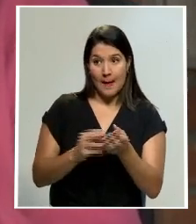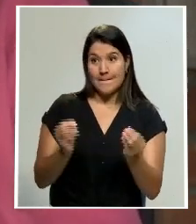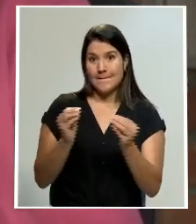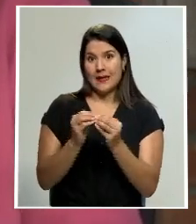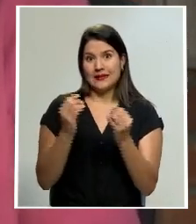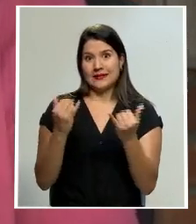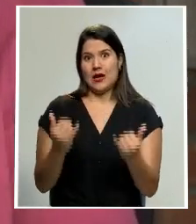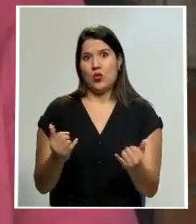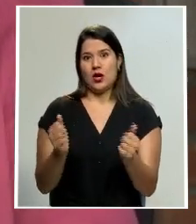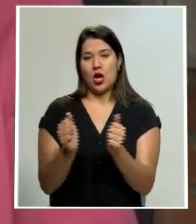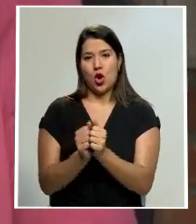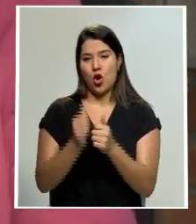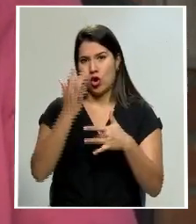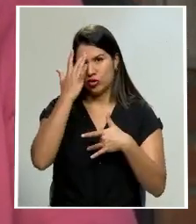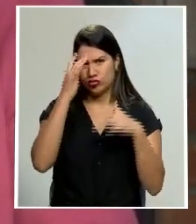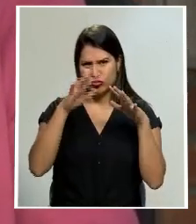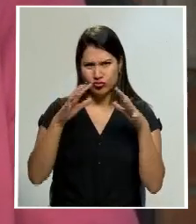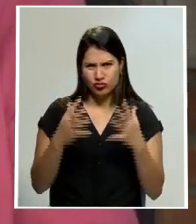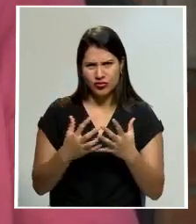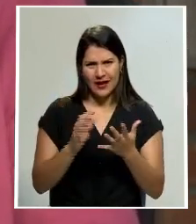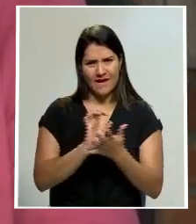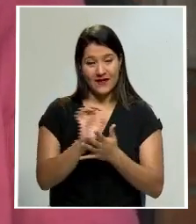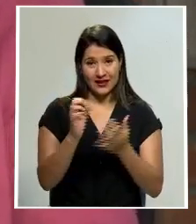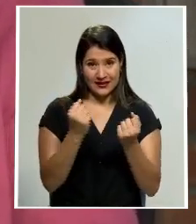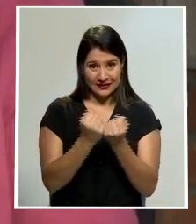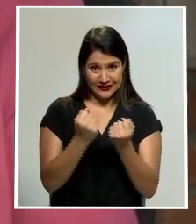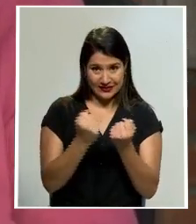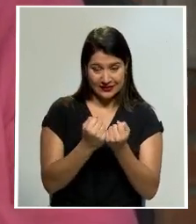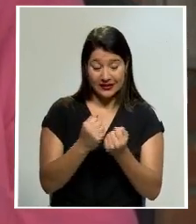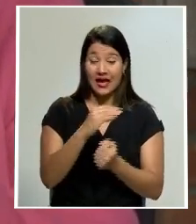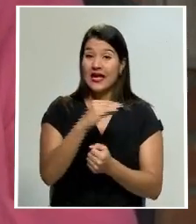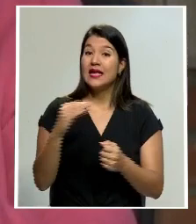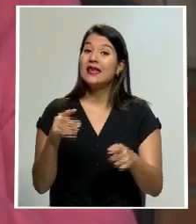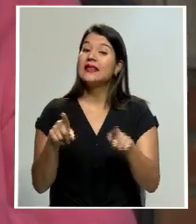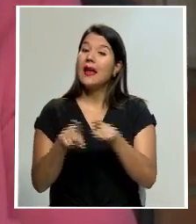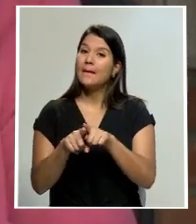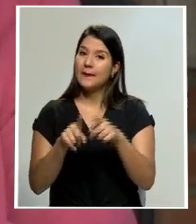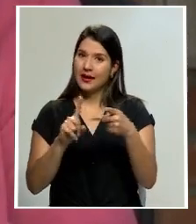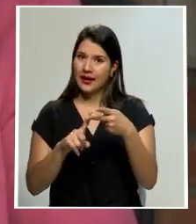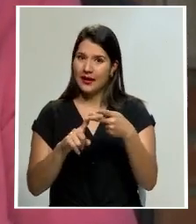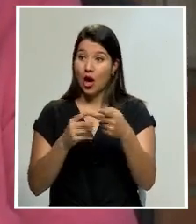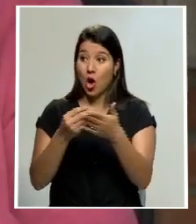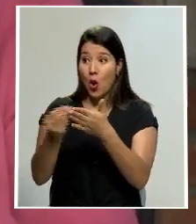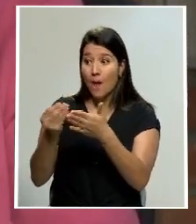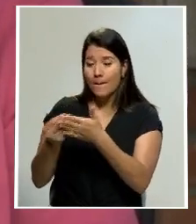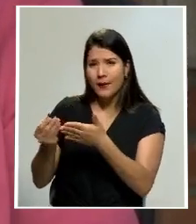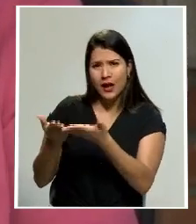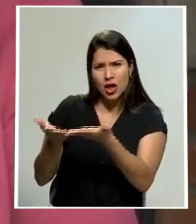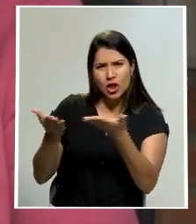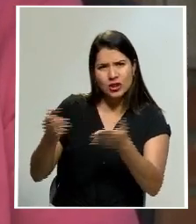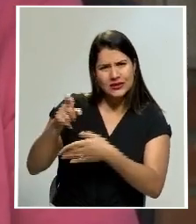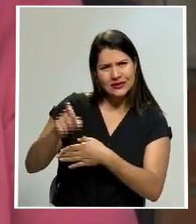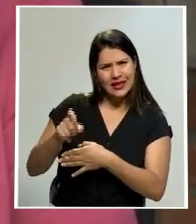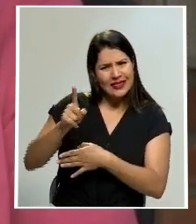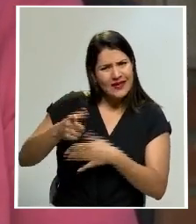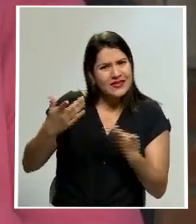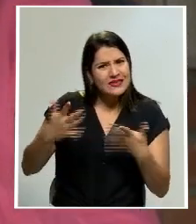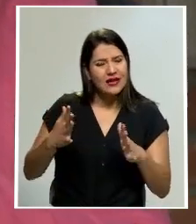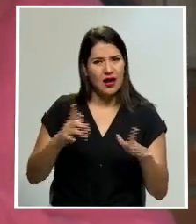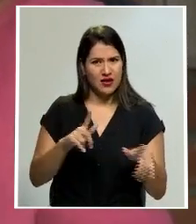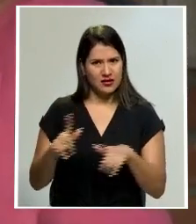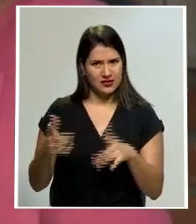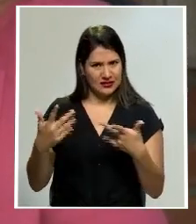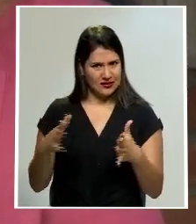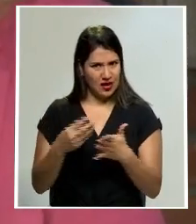tema carcelario. Y el segundo es también la parte de amueblado necesario ya debería estar listo,